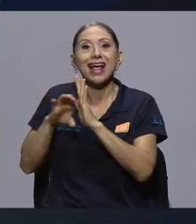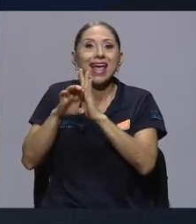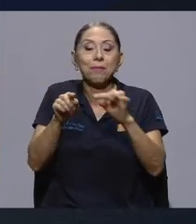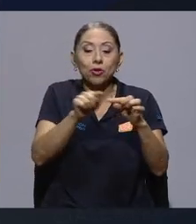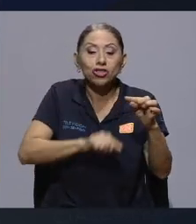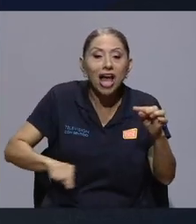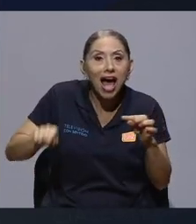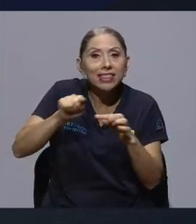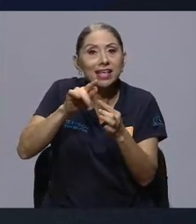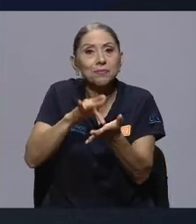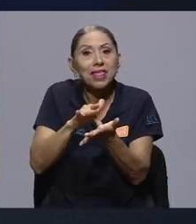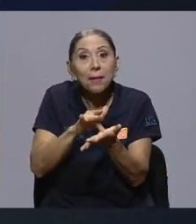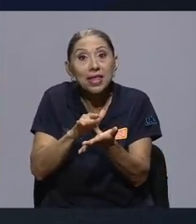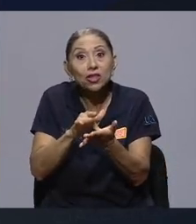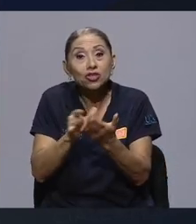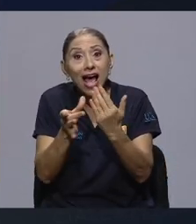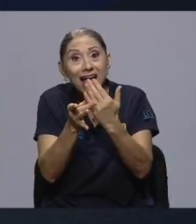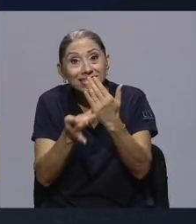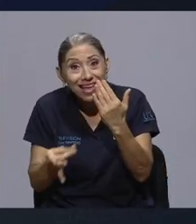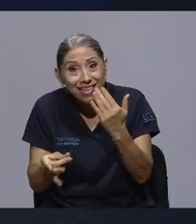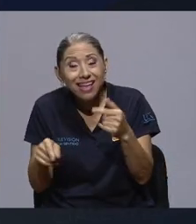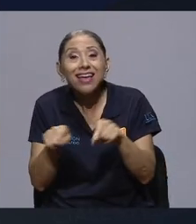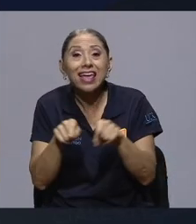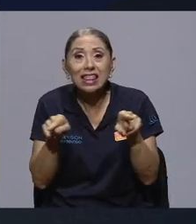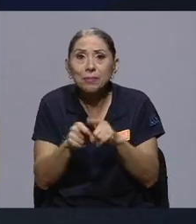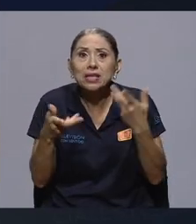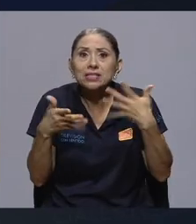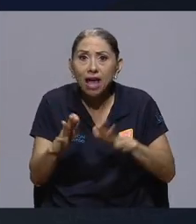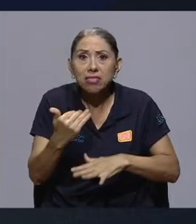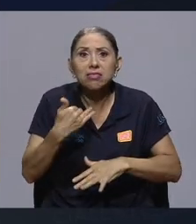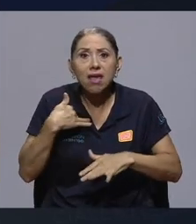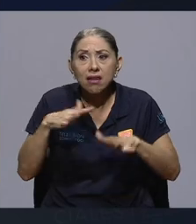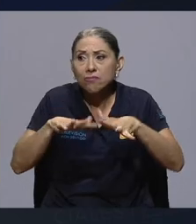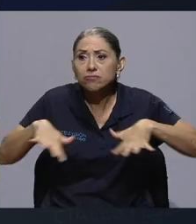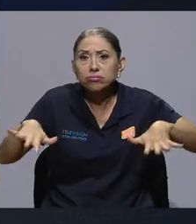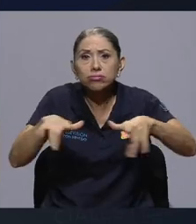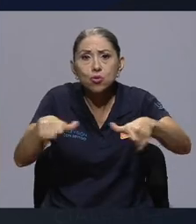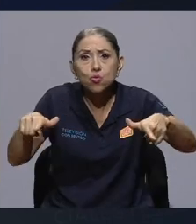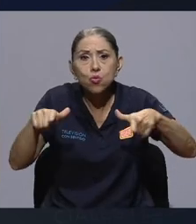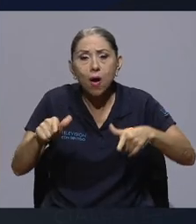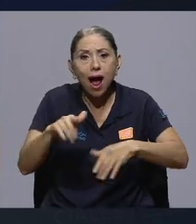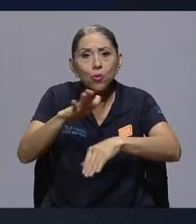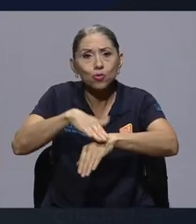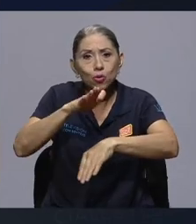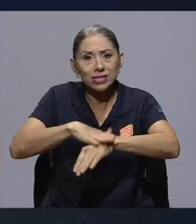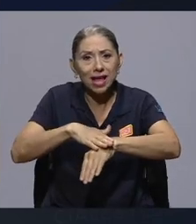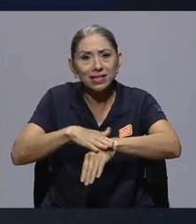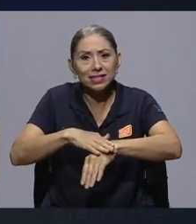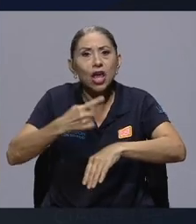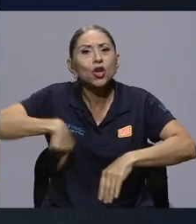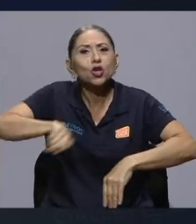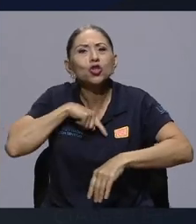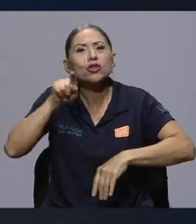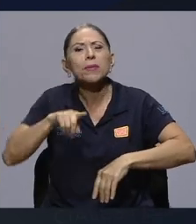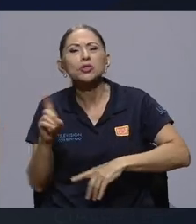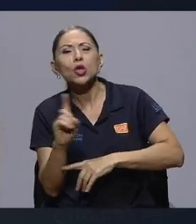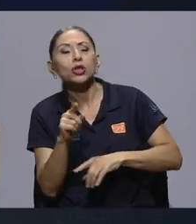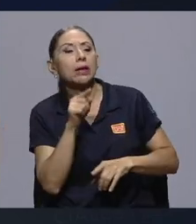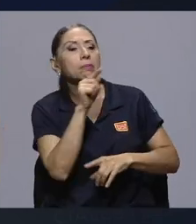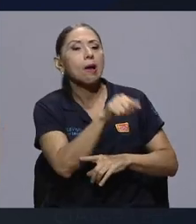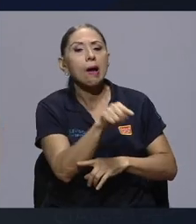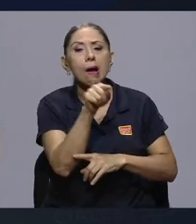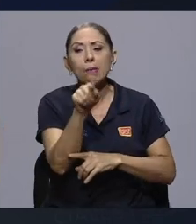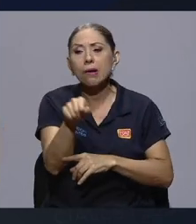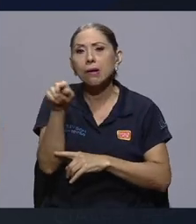medicamentos, el aceite que también tiene ya gestores autorizados y que tenemos que hacer es dirigirlo, el consumidor se para